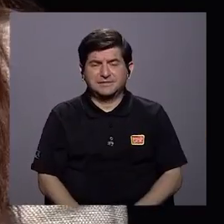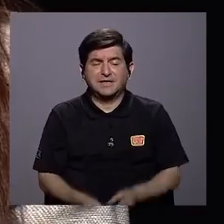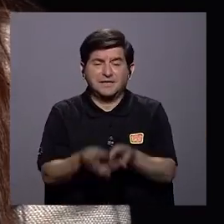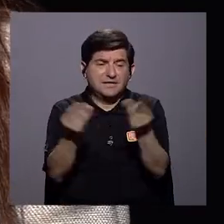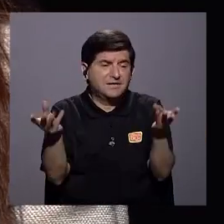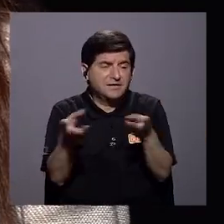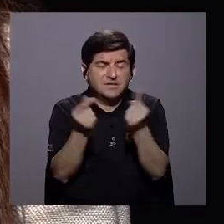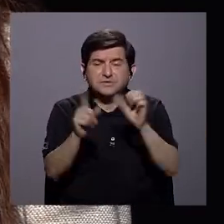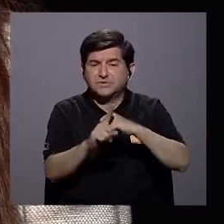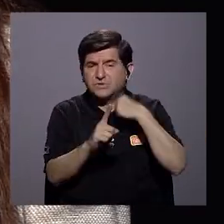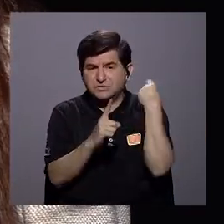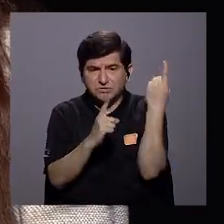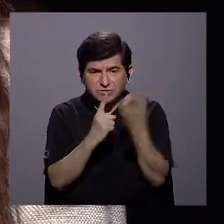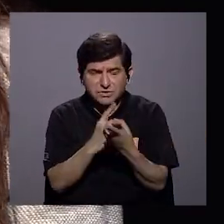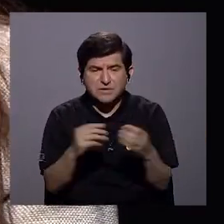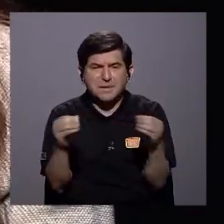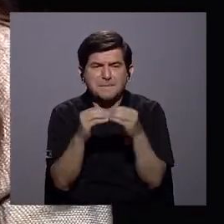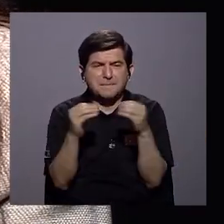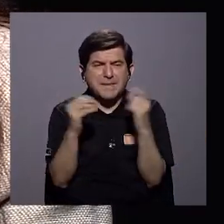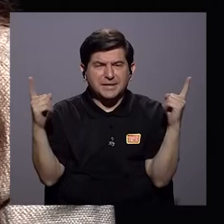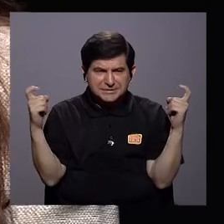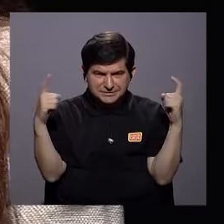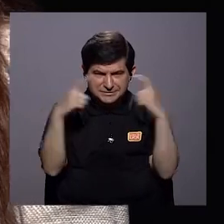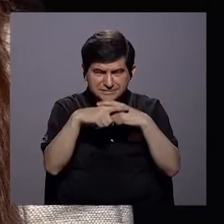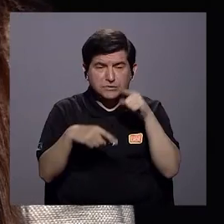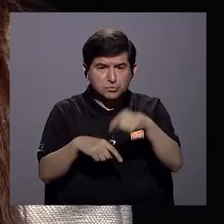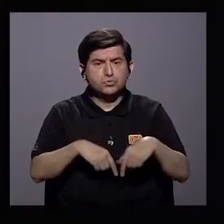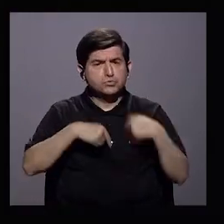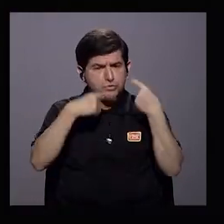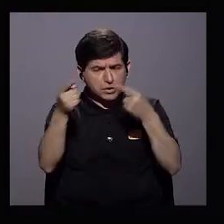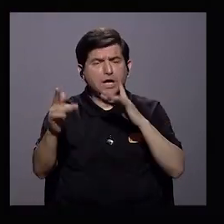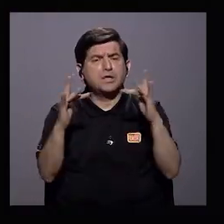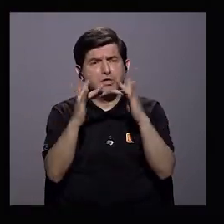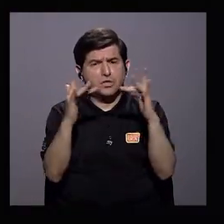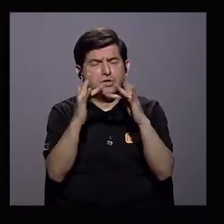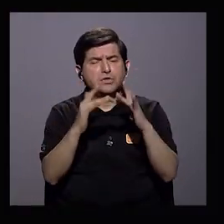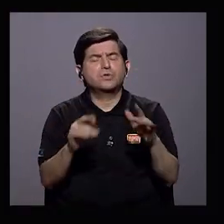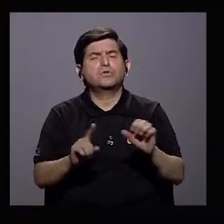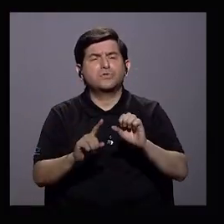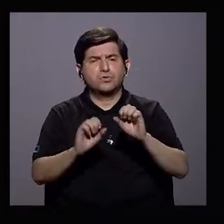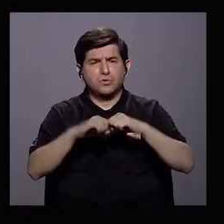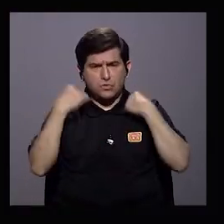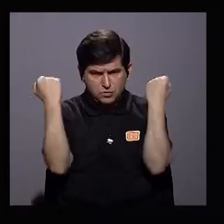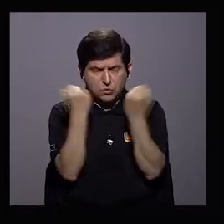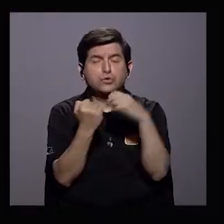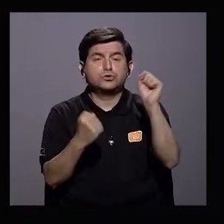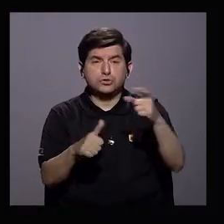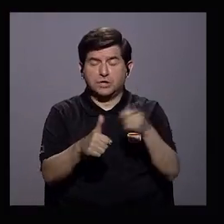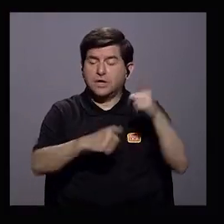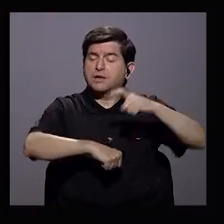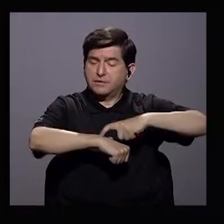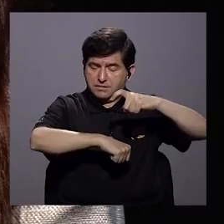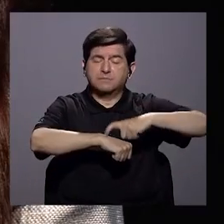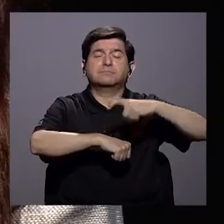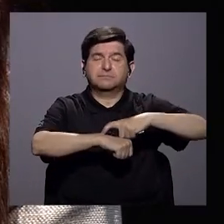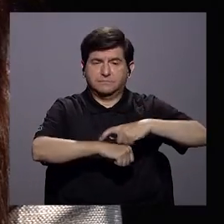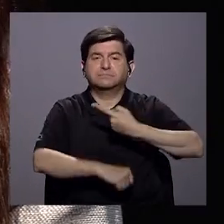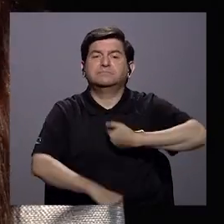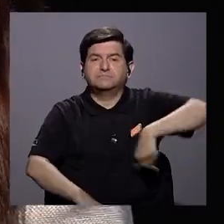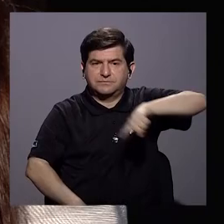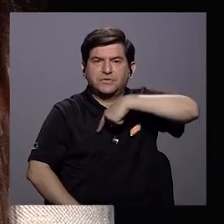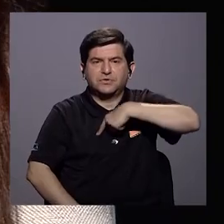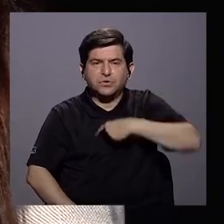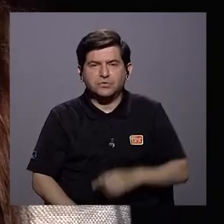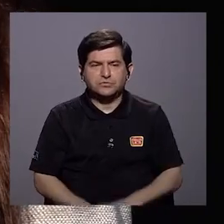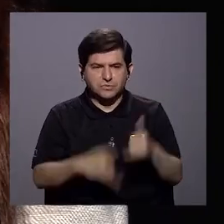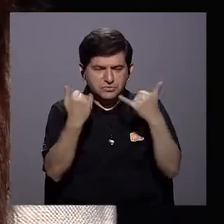generar soluciones en una sociedad que cada vez es más compleja. ¿Se han acercado a los sindicatos, ministra? Absolutamente. Desde el primer momento hemos estado